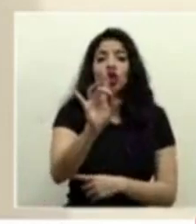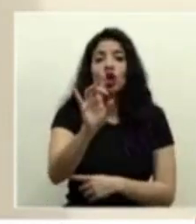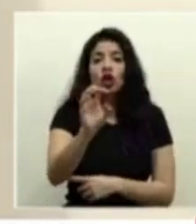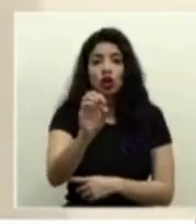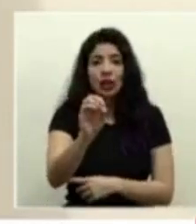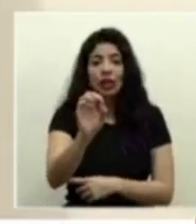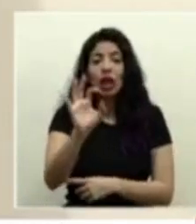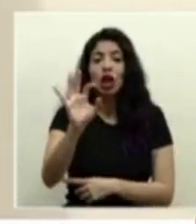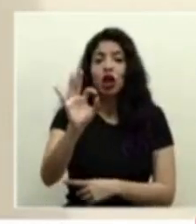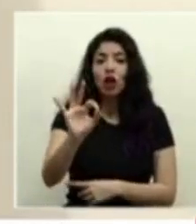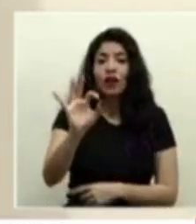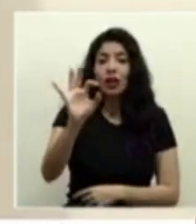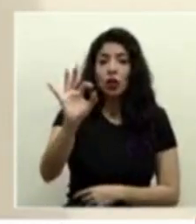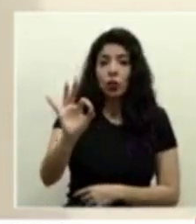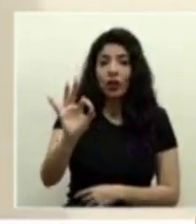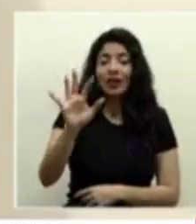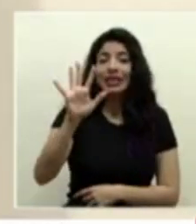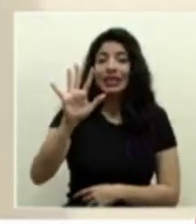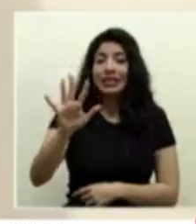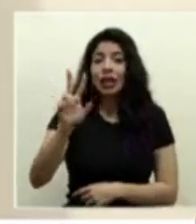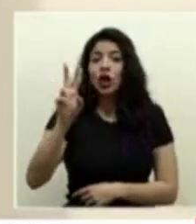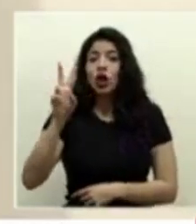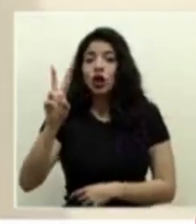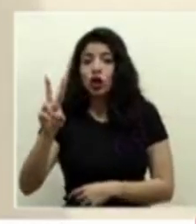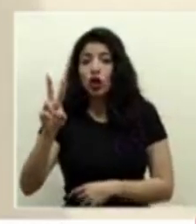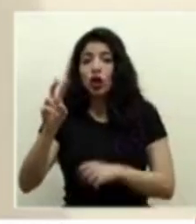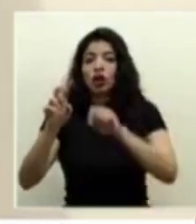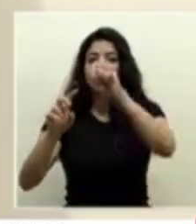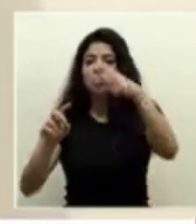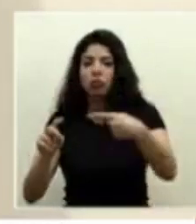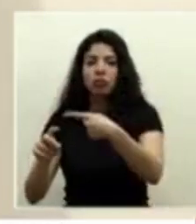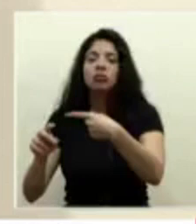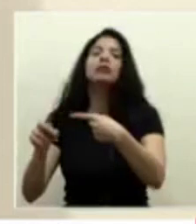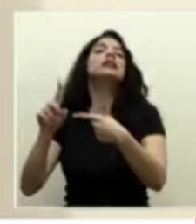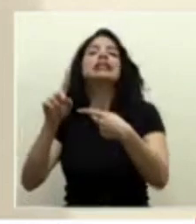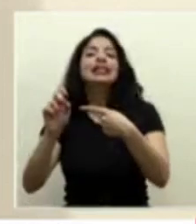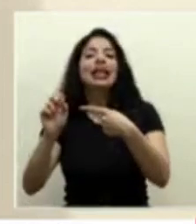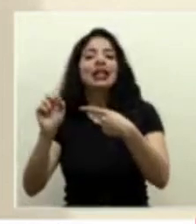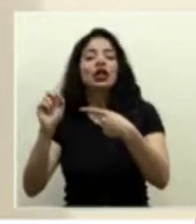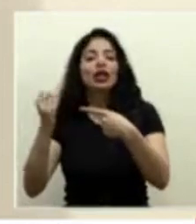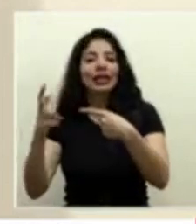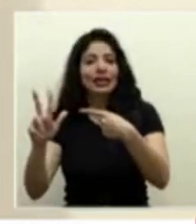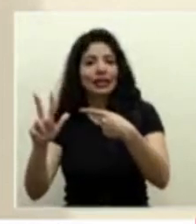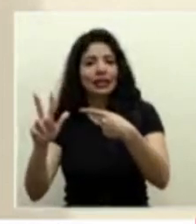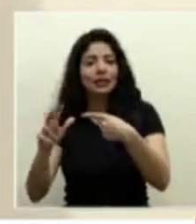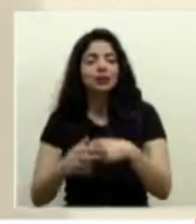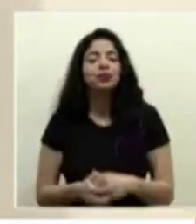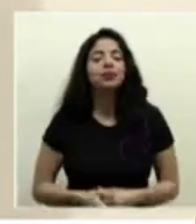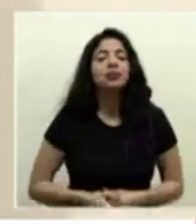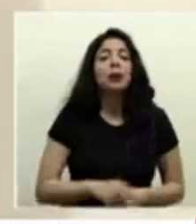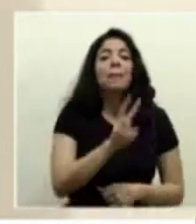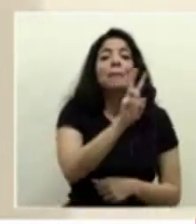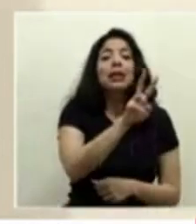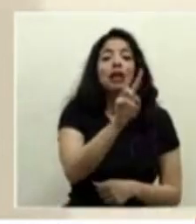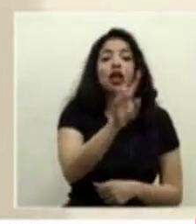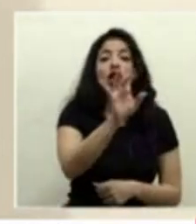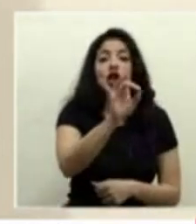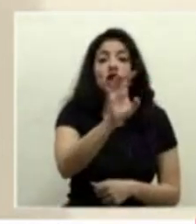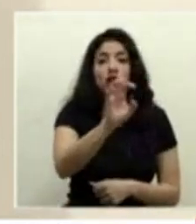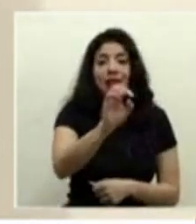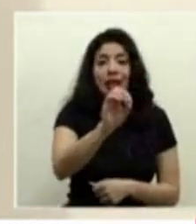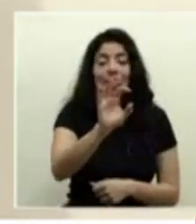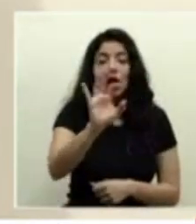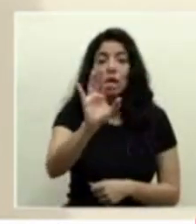99 52 extensión 113 repito 2280